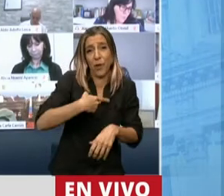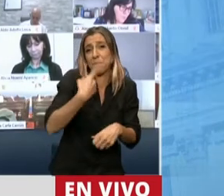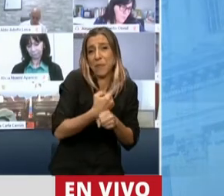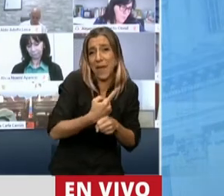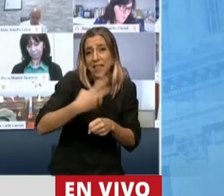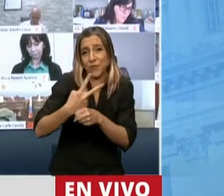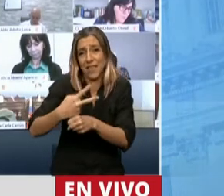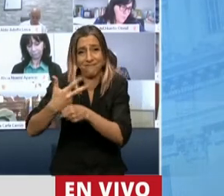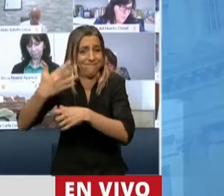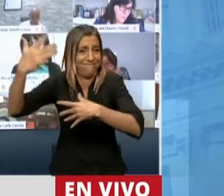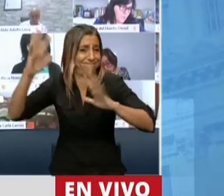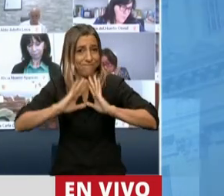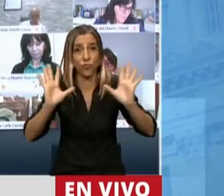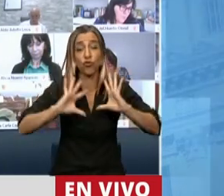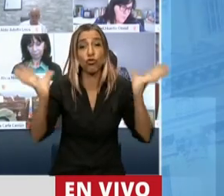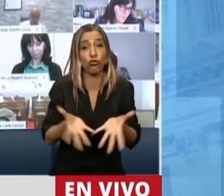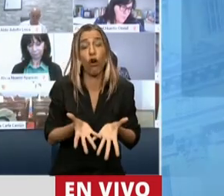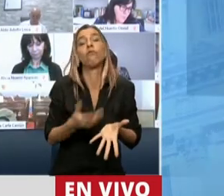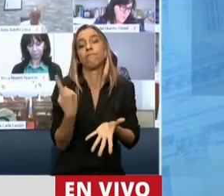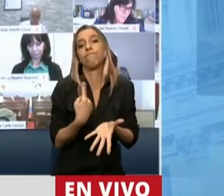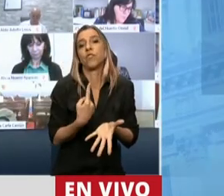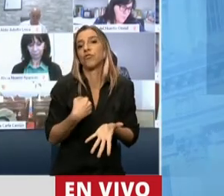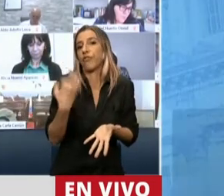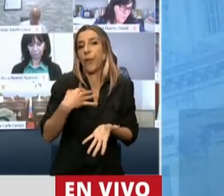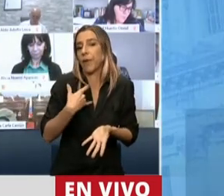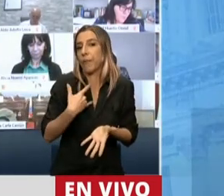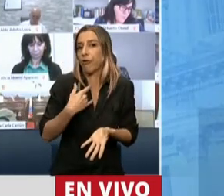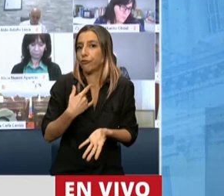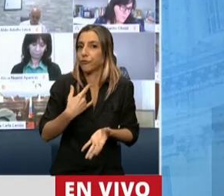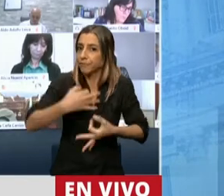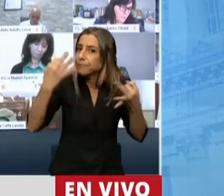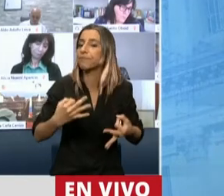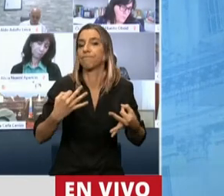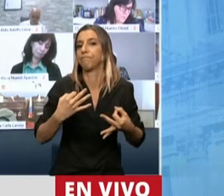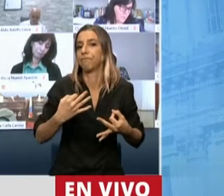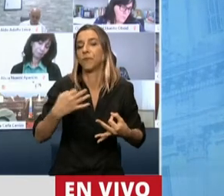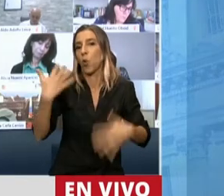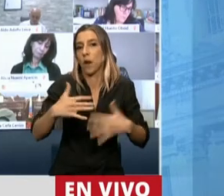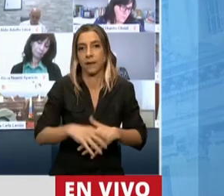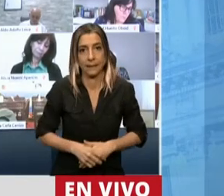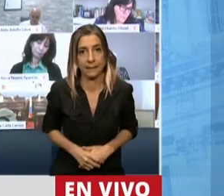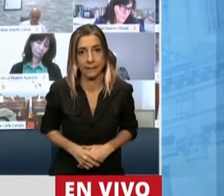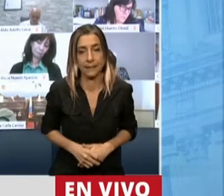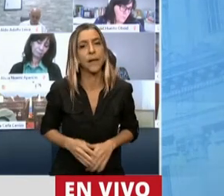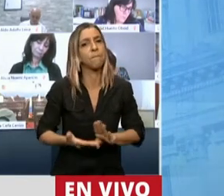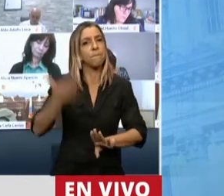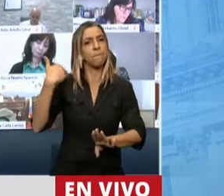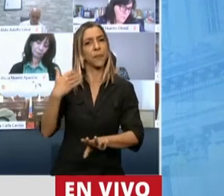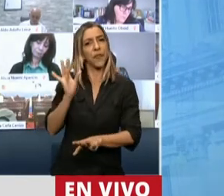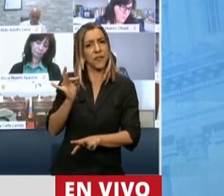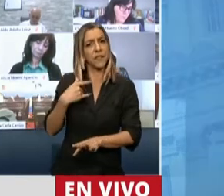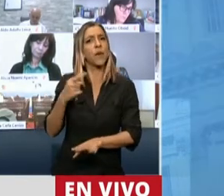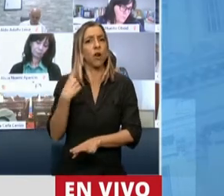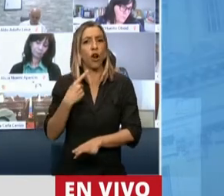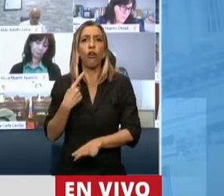amerita que llamemos a las cosas por su nombre. En diciembre declaramos más de 9 emergencias.